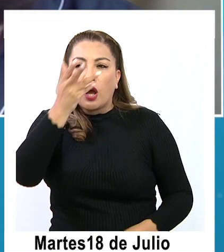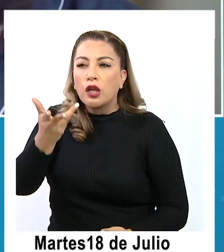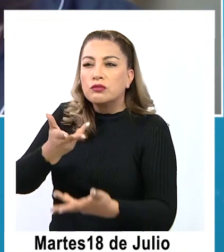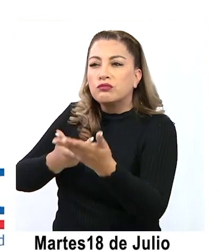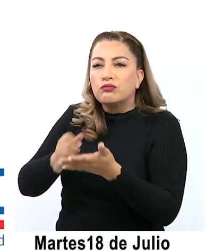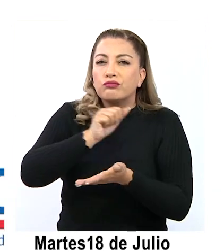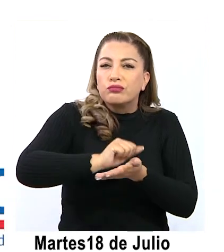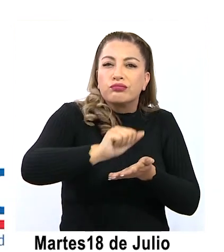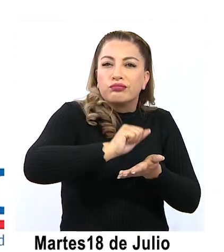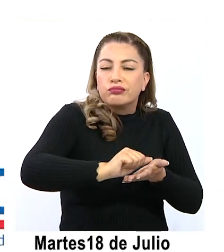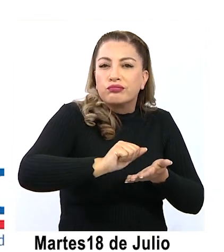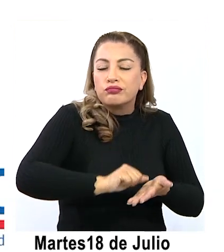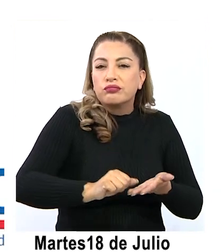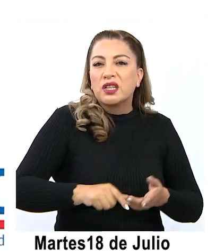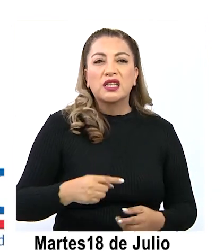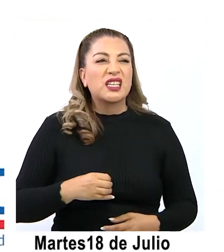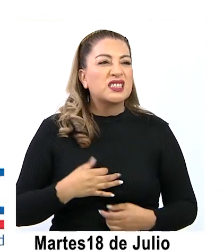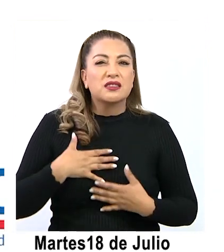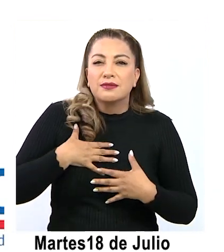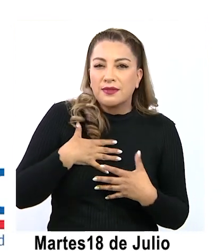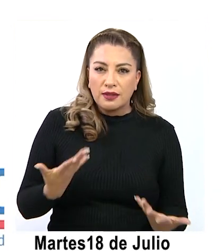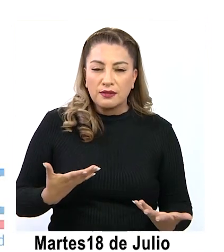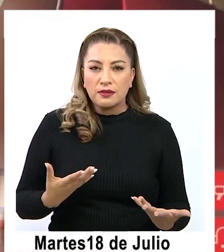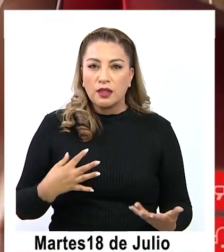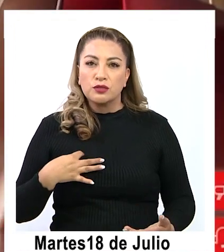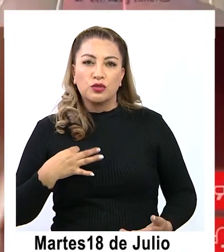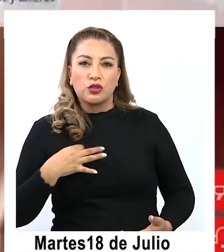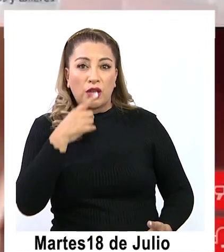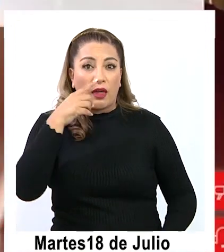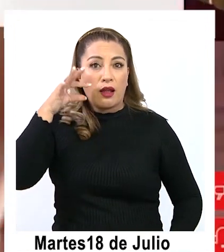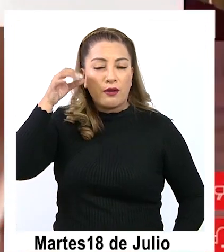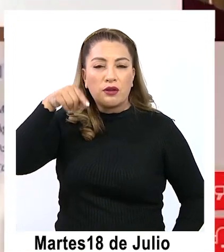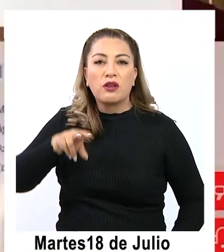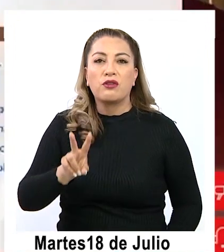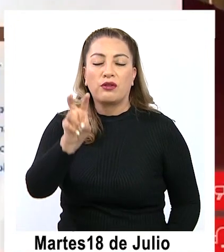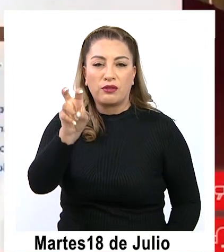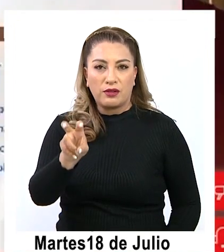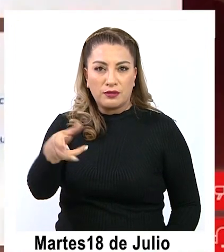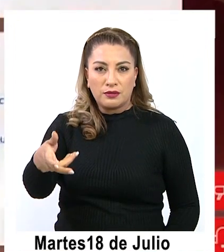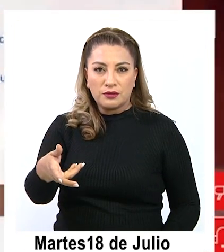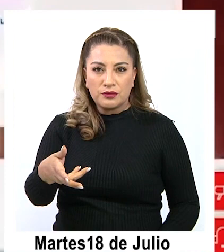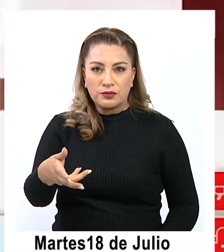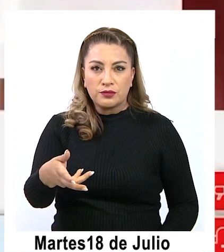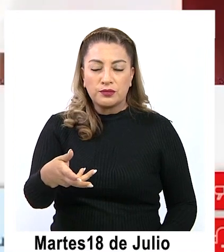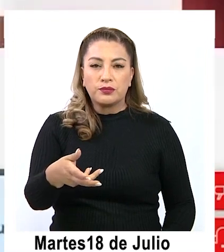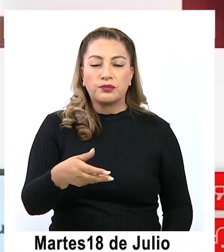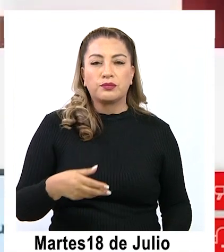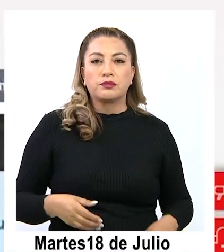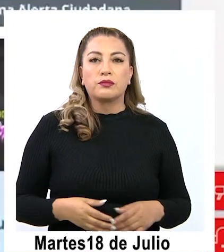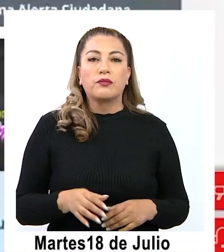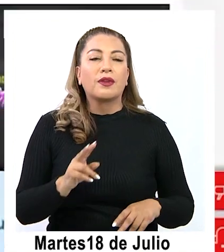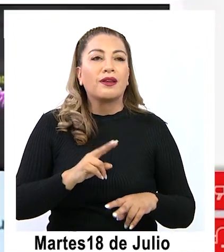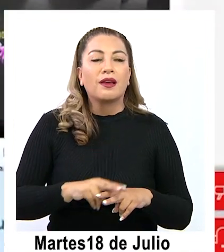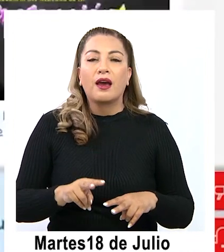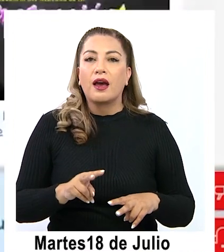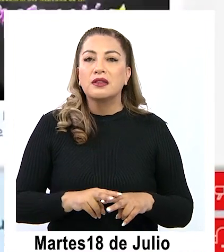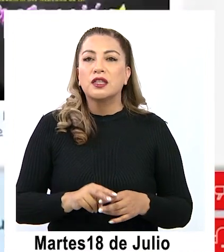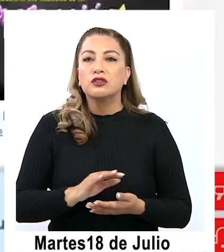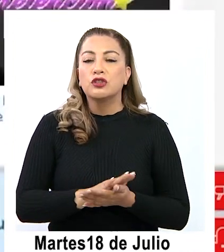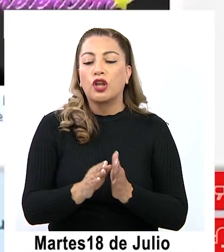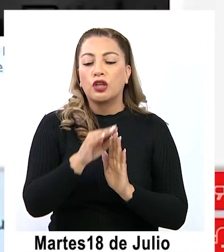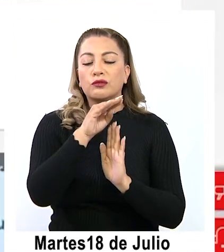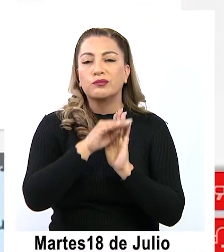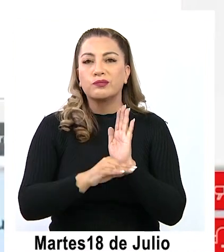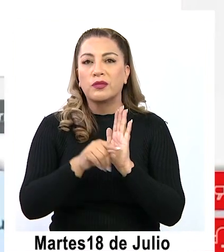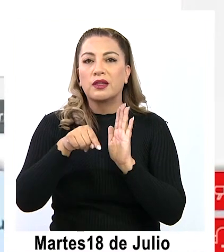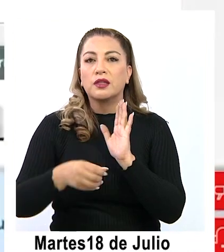cuáles son el sentimiento que tiene la ciudadanía respecto a poder eh establecer los lineamientos y las